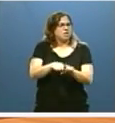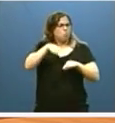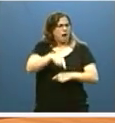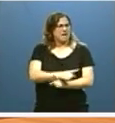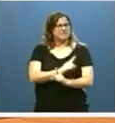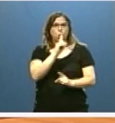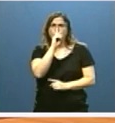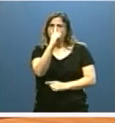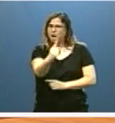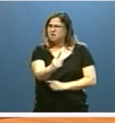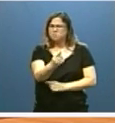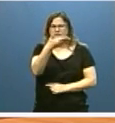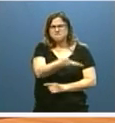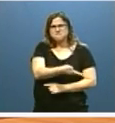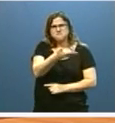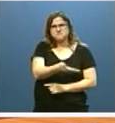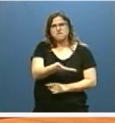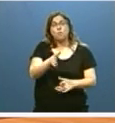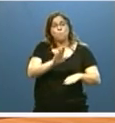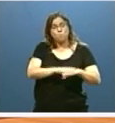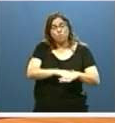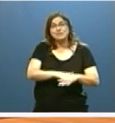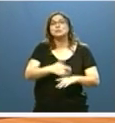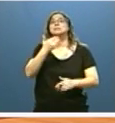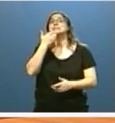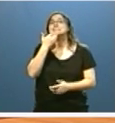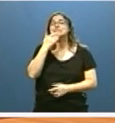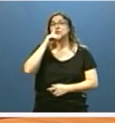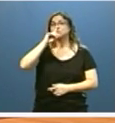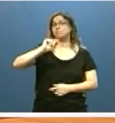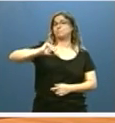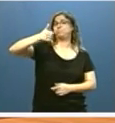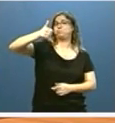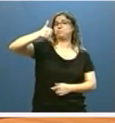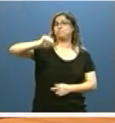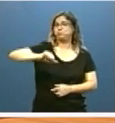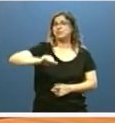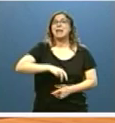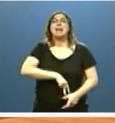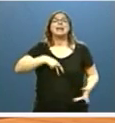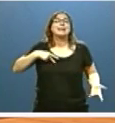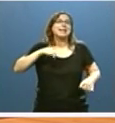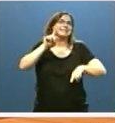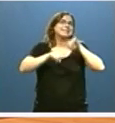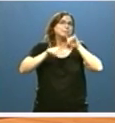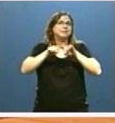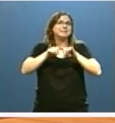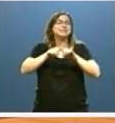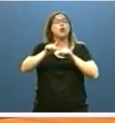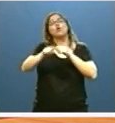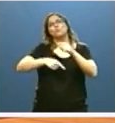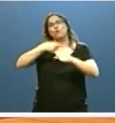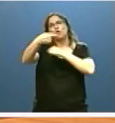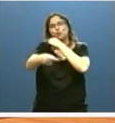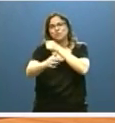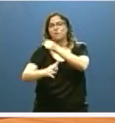ser este. De manera que el éxito o fracaso del mismo en su conjunto va a marcar, de algún modo, la totalidad